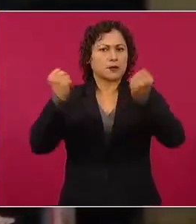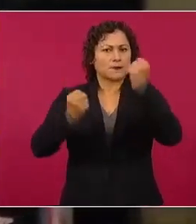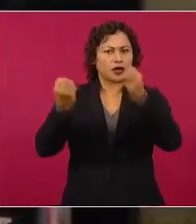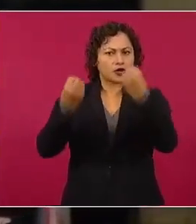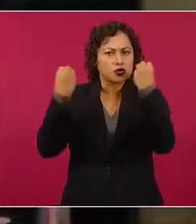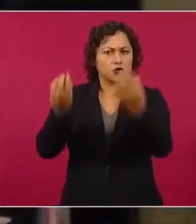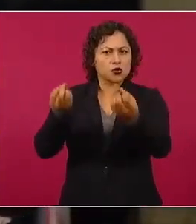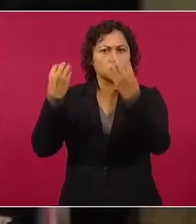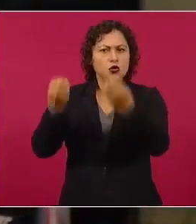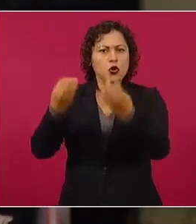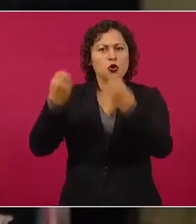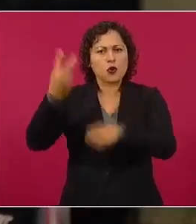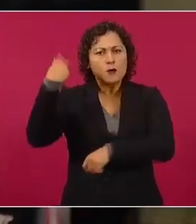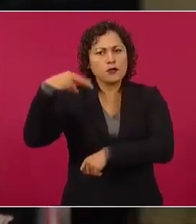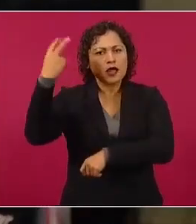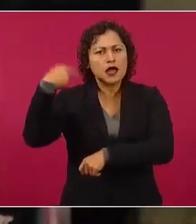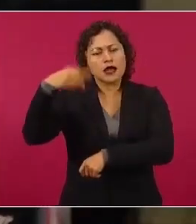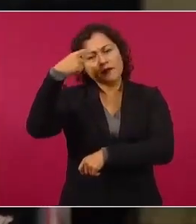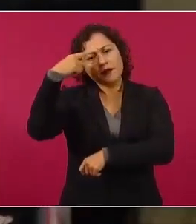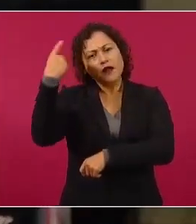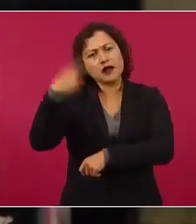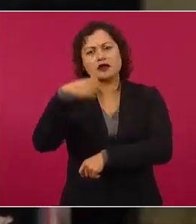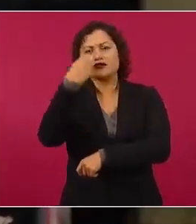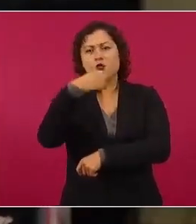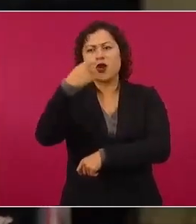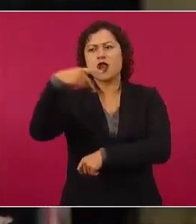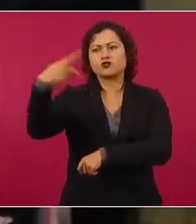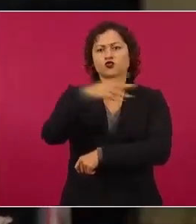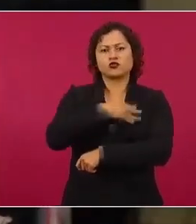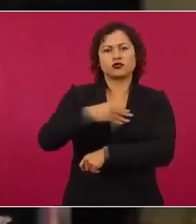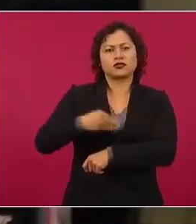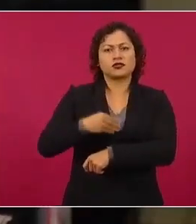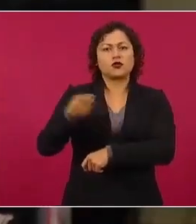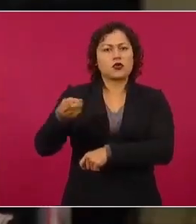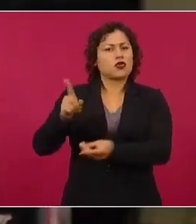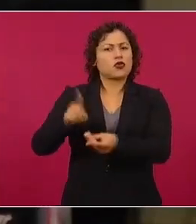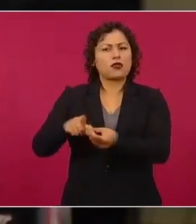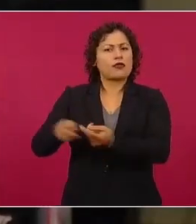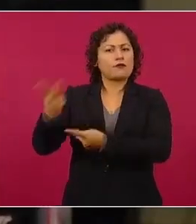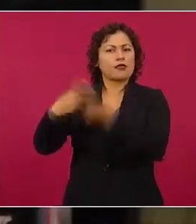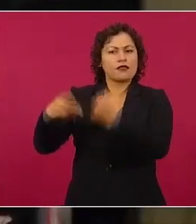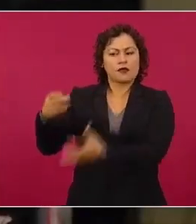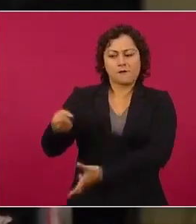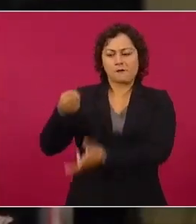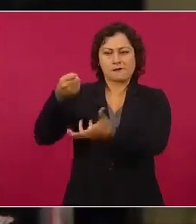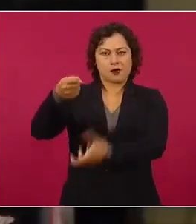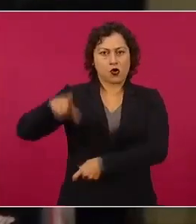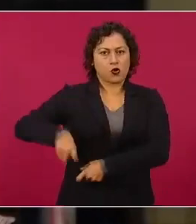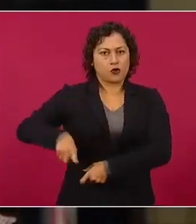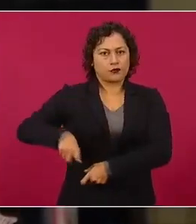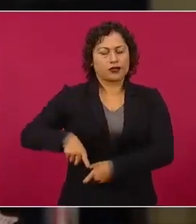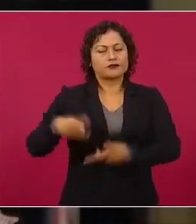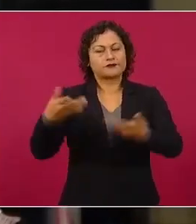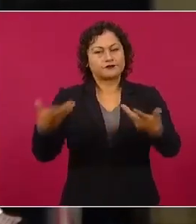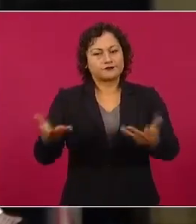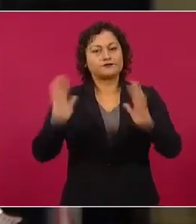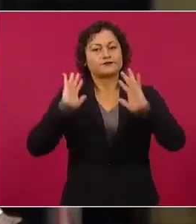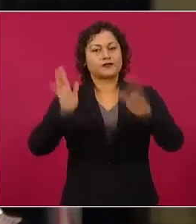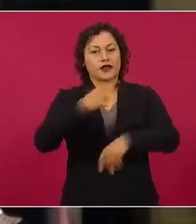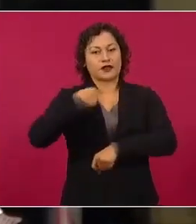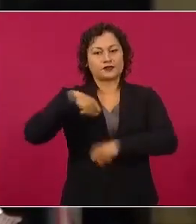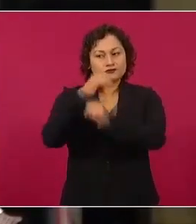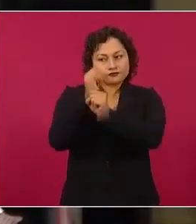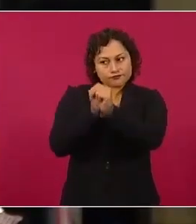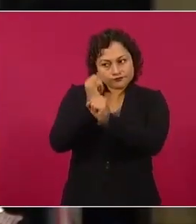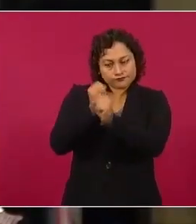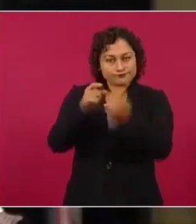colegiaturas para sus hijos, todo esto pagado con dinero público. Como lo ha documentado, como hemos documentado